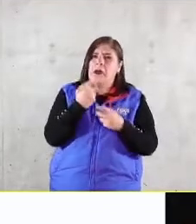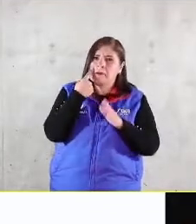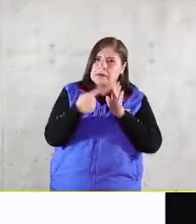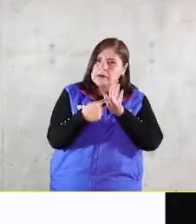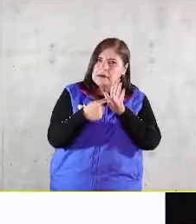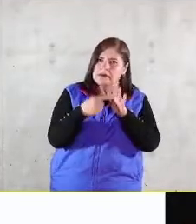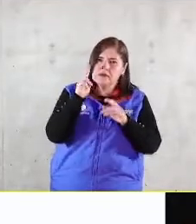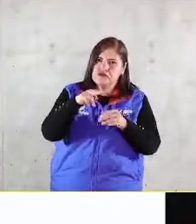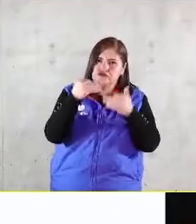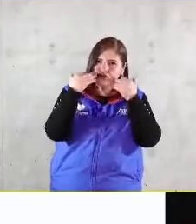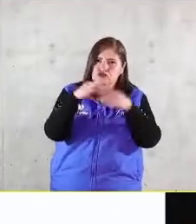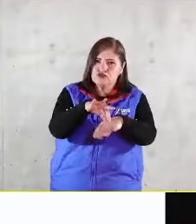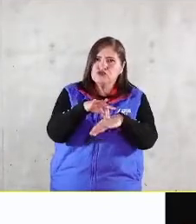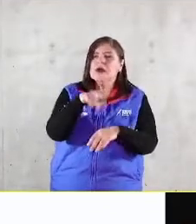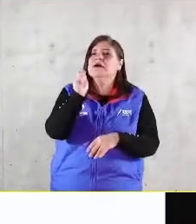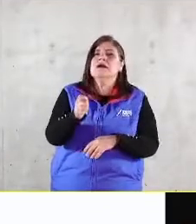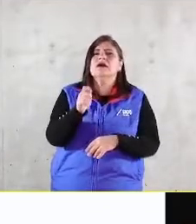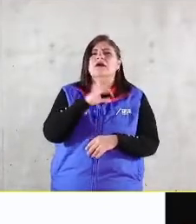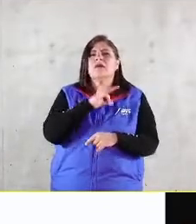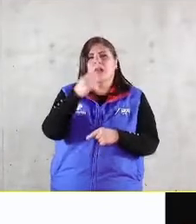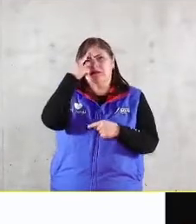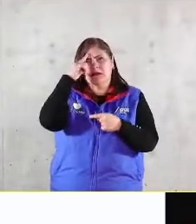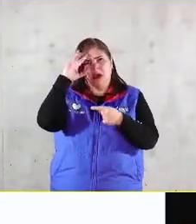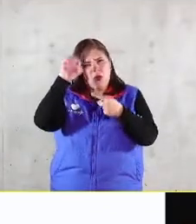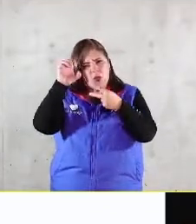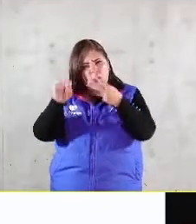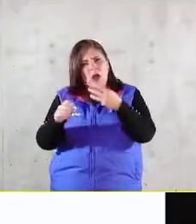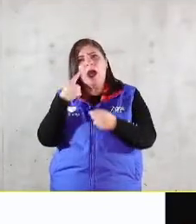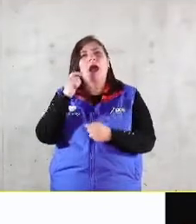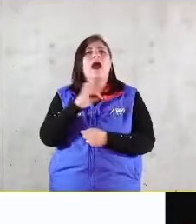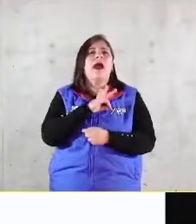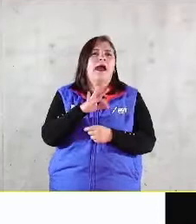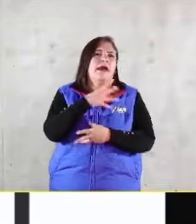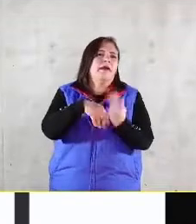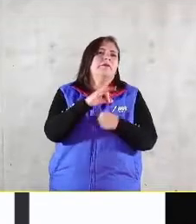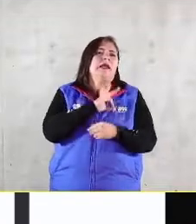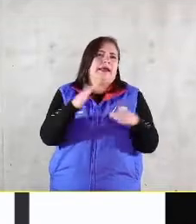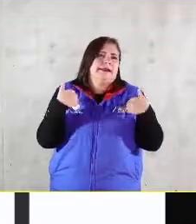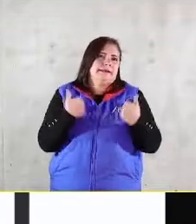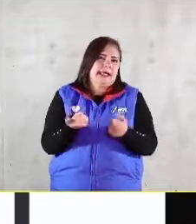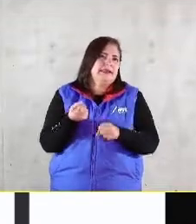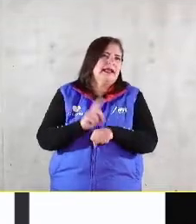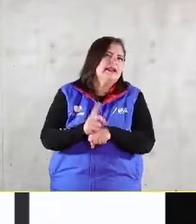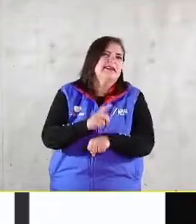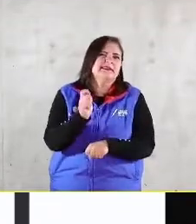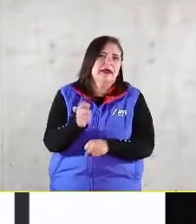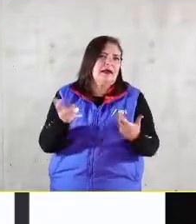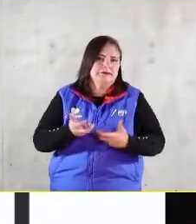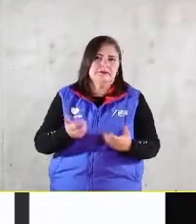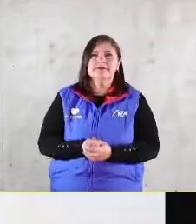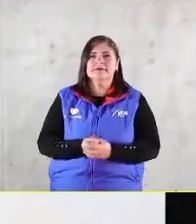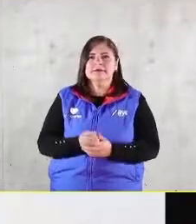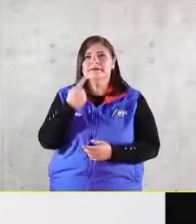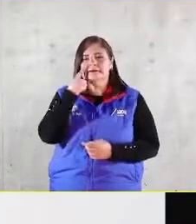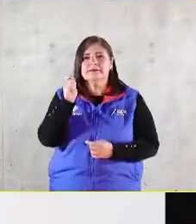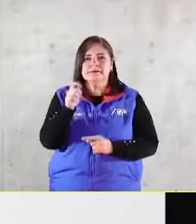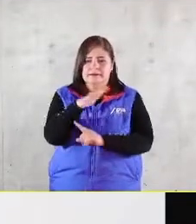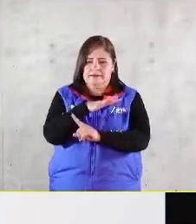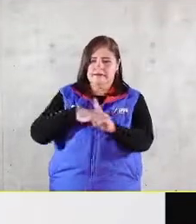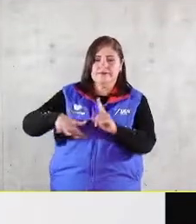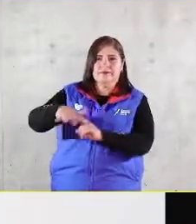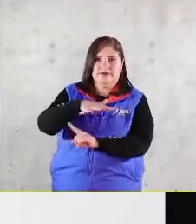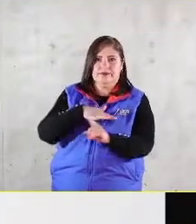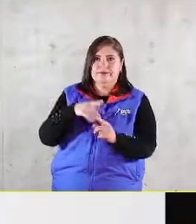cómo se aterrizan estos conceptos en la gestión del día a día. Así que vamos a empezar con esta parte del contexto.